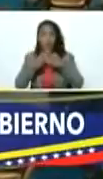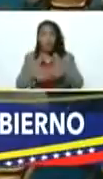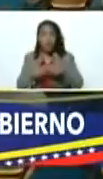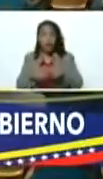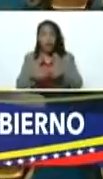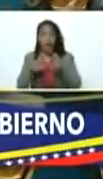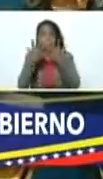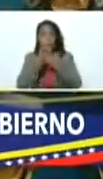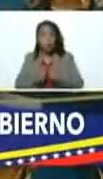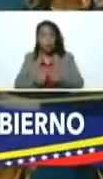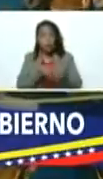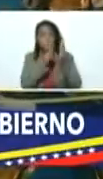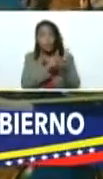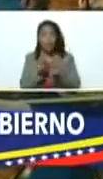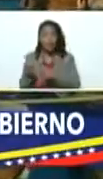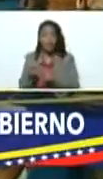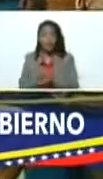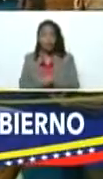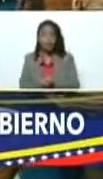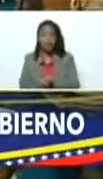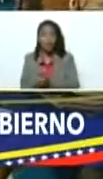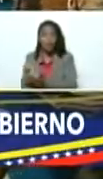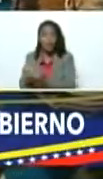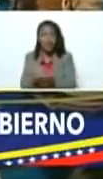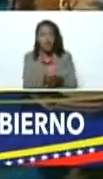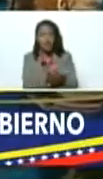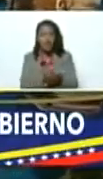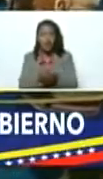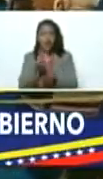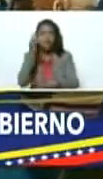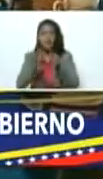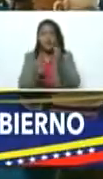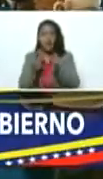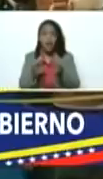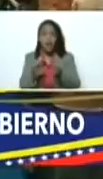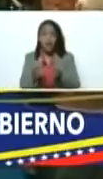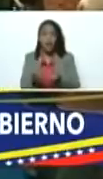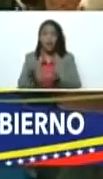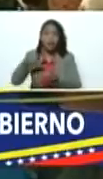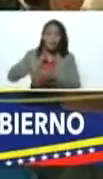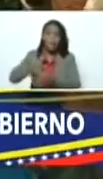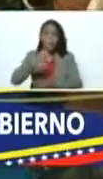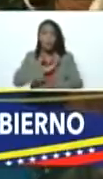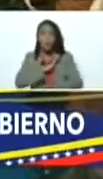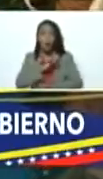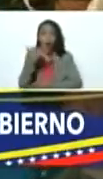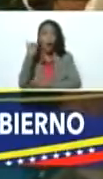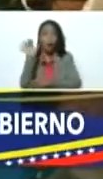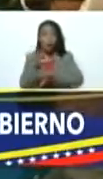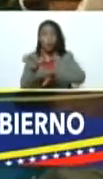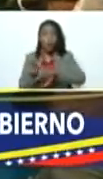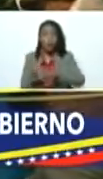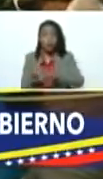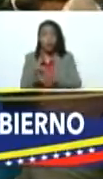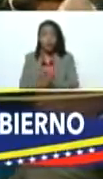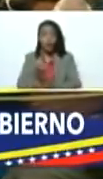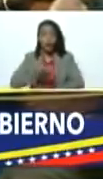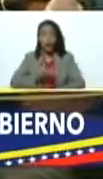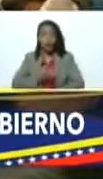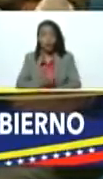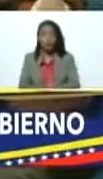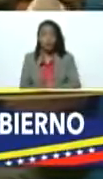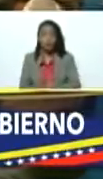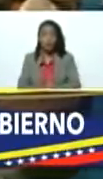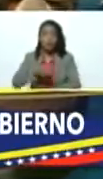administración y planificación, en recaudación fiscal, que forma parte de ingresos propios que tienen los municipios y las alcaldías,